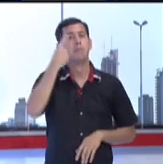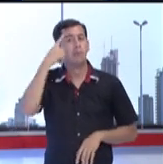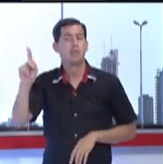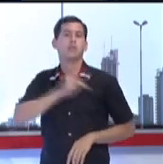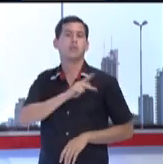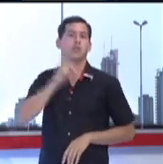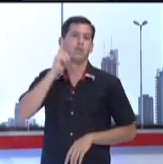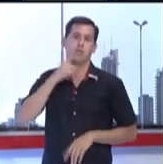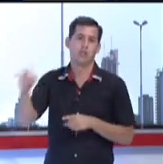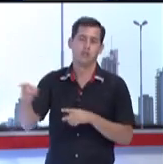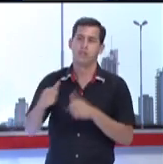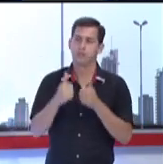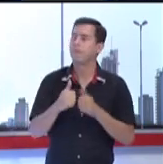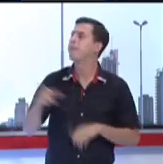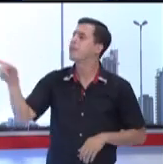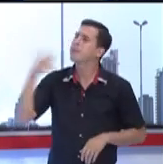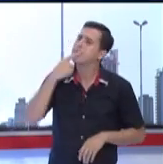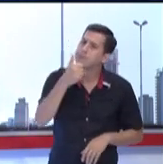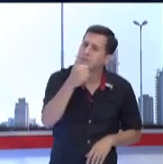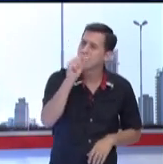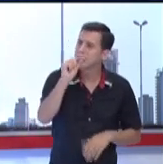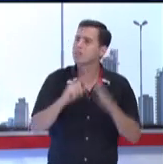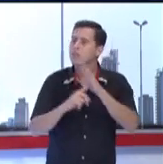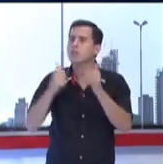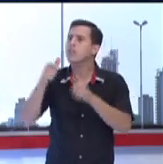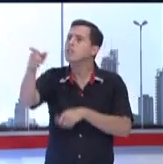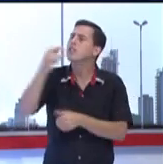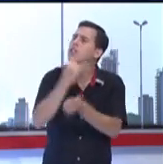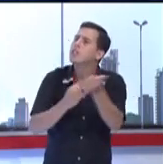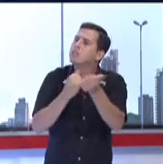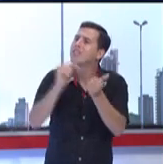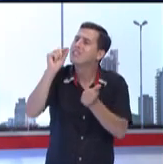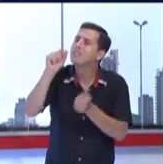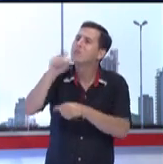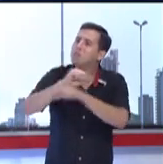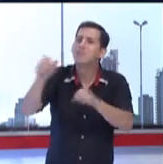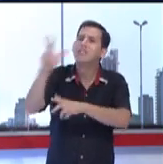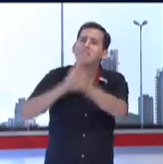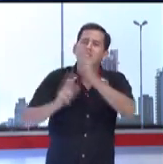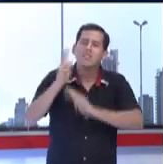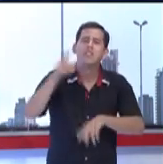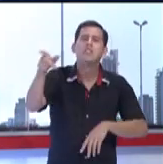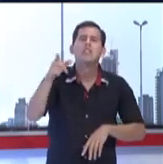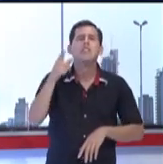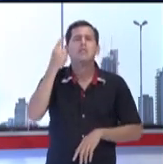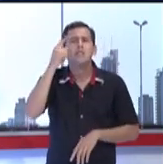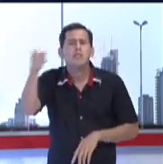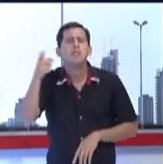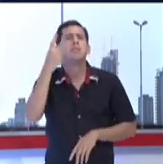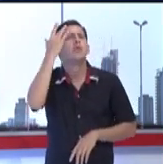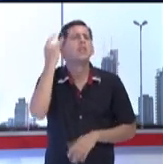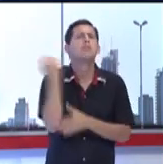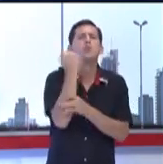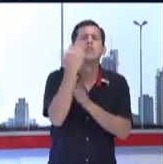las personas sordas. Por supuesto, quiero empezar con el señor Dilmar, para que nos cuente desde su perspectiva la importancia que tienen estos